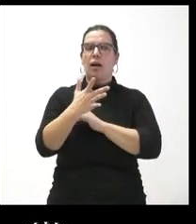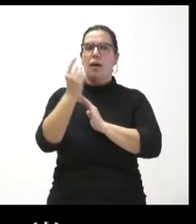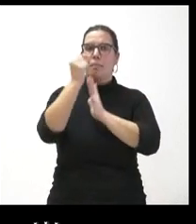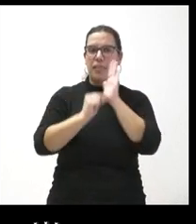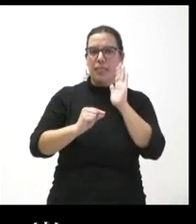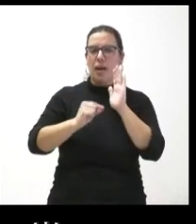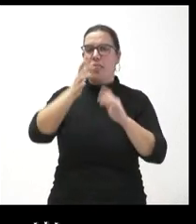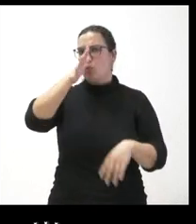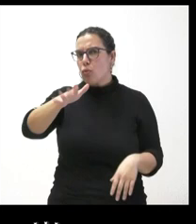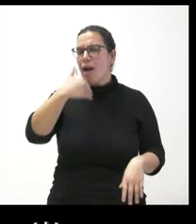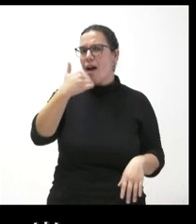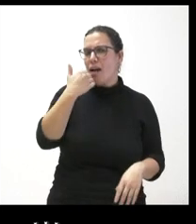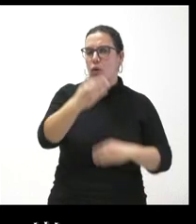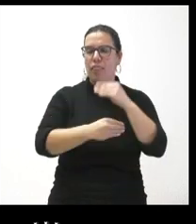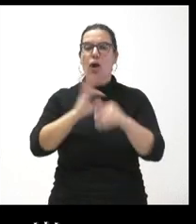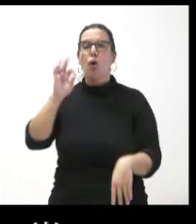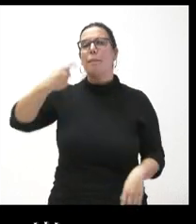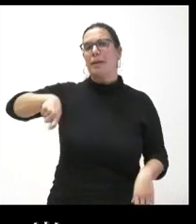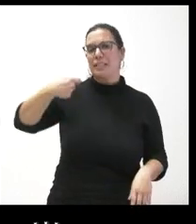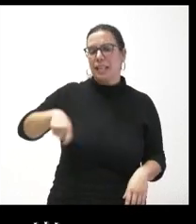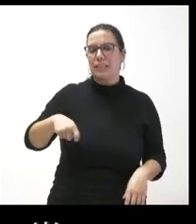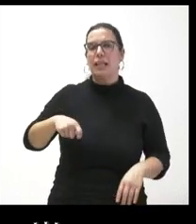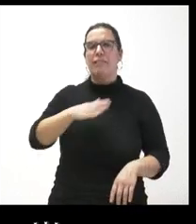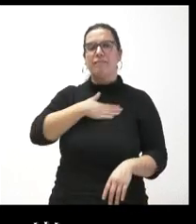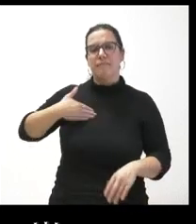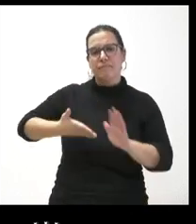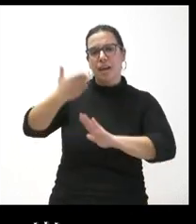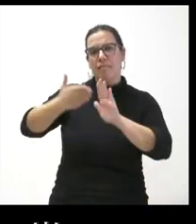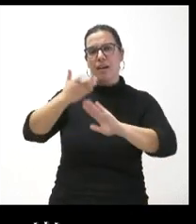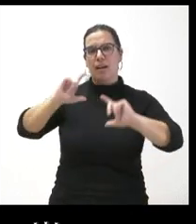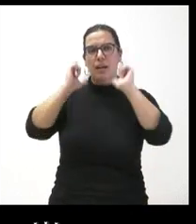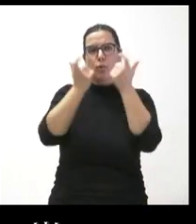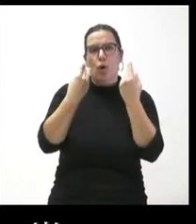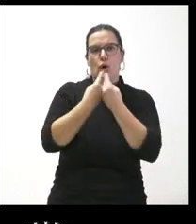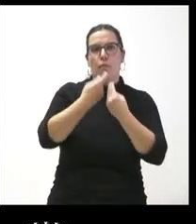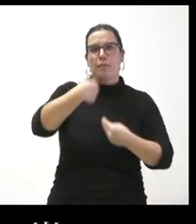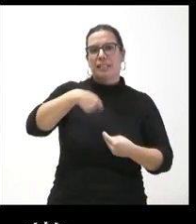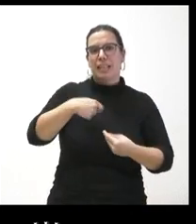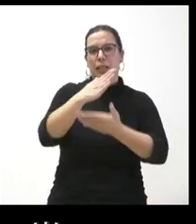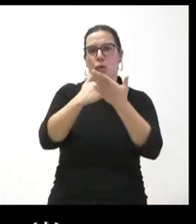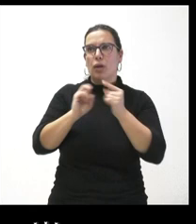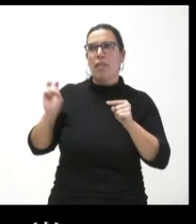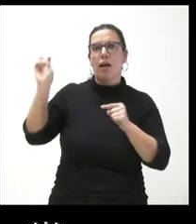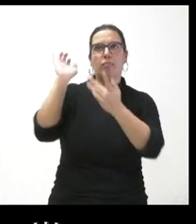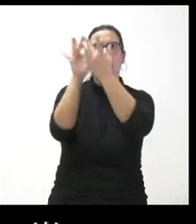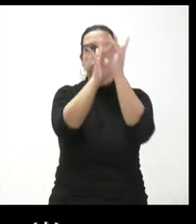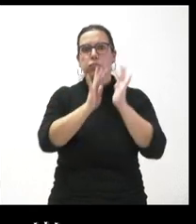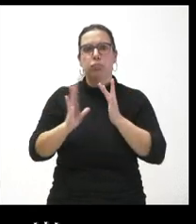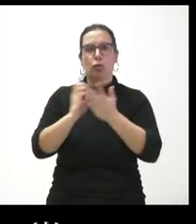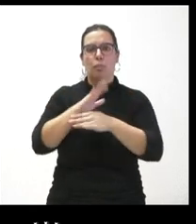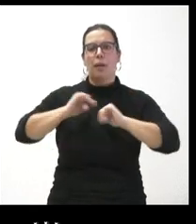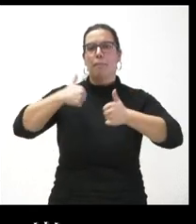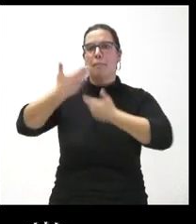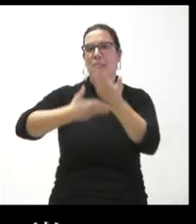legal o si el presidente ha anunciado su intención de mantener alguna reunión con otros presidentes para empezar precisamente lo que avanzó el pasado